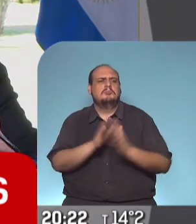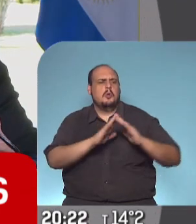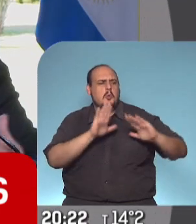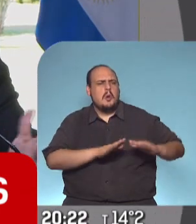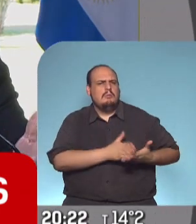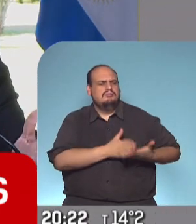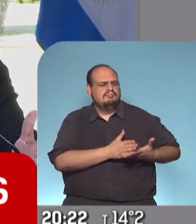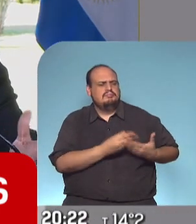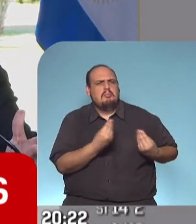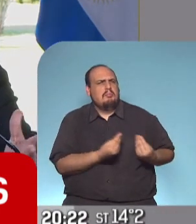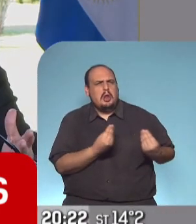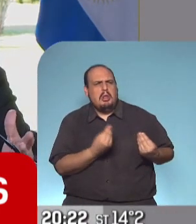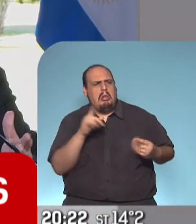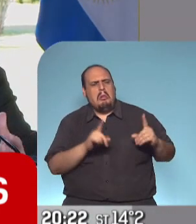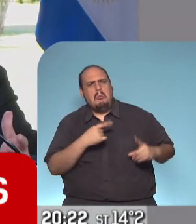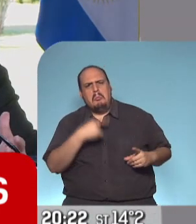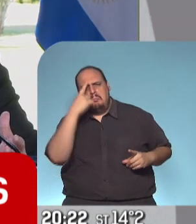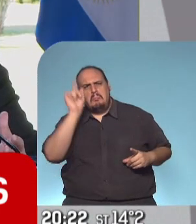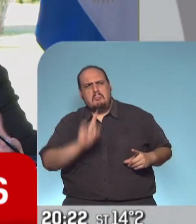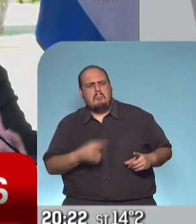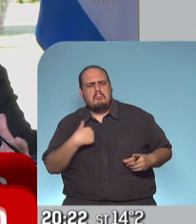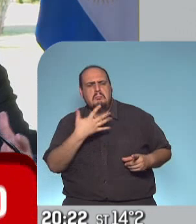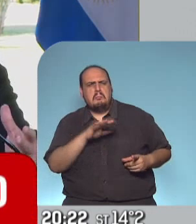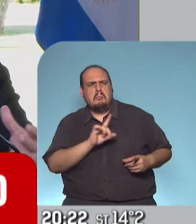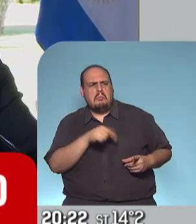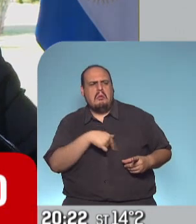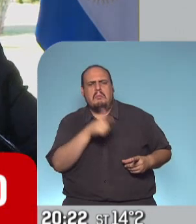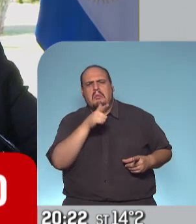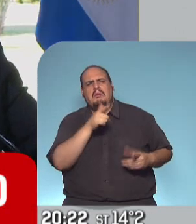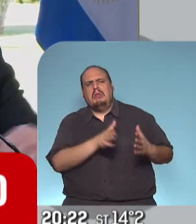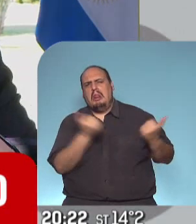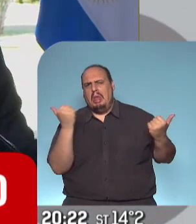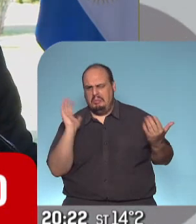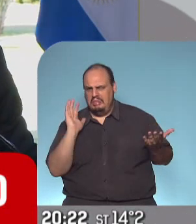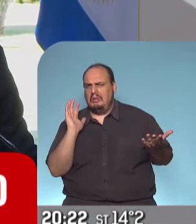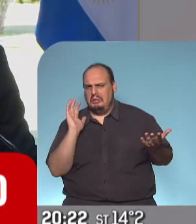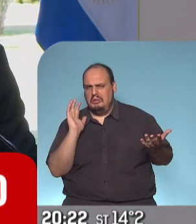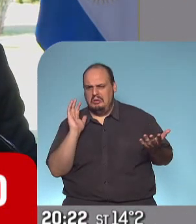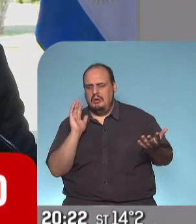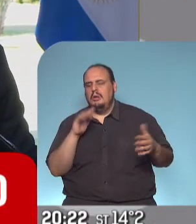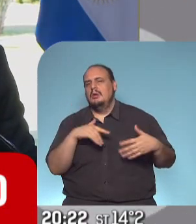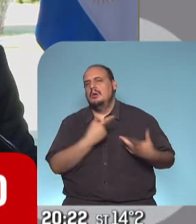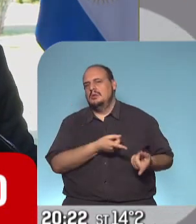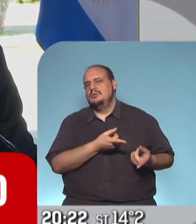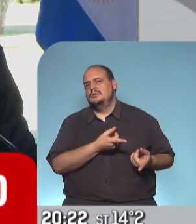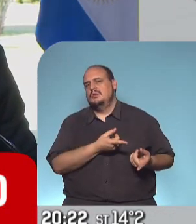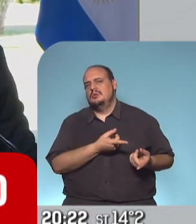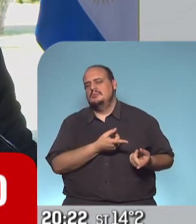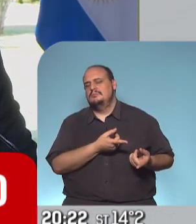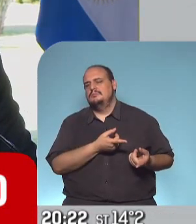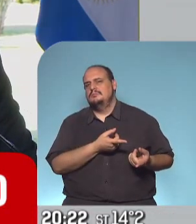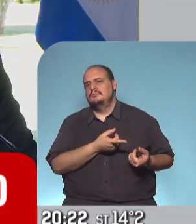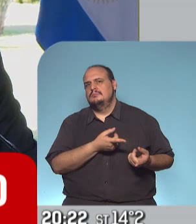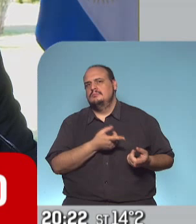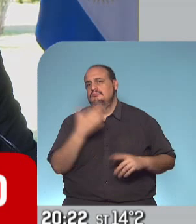estricta que algunos consideran en este momento que fue tal vez precipitada y bueno lo que se explica claramente lo que se apuntó a